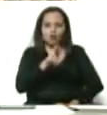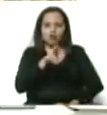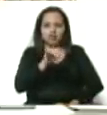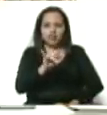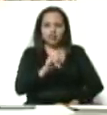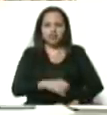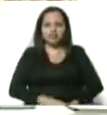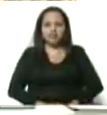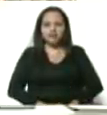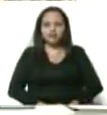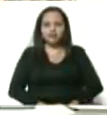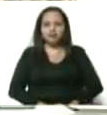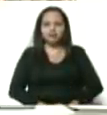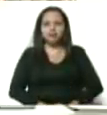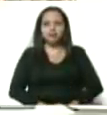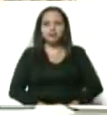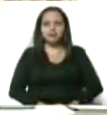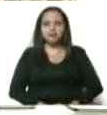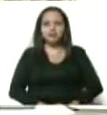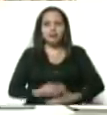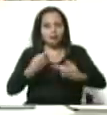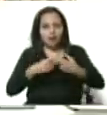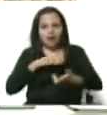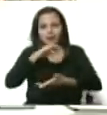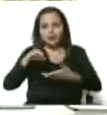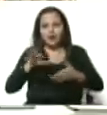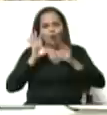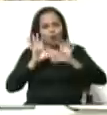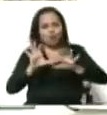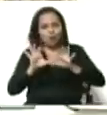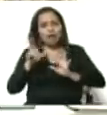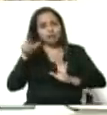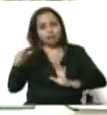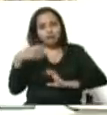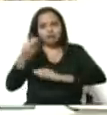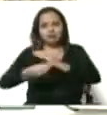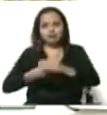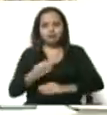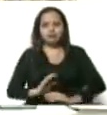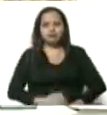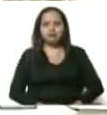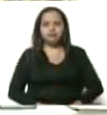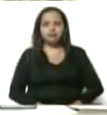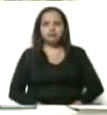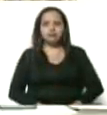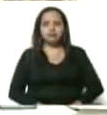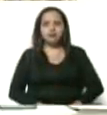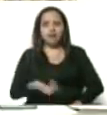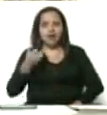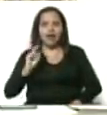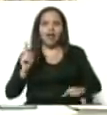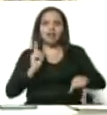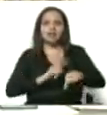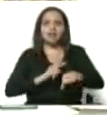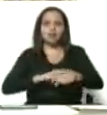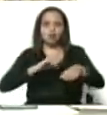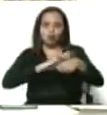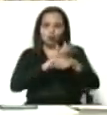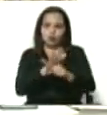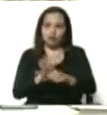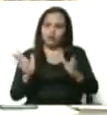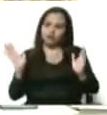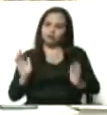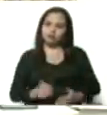Más allá del espíritu bromista, del chiste. Es así. Estamos en tiempo del coronavirus, ¿vale?